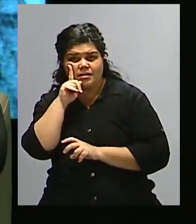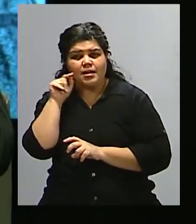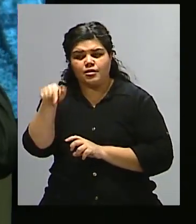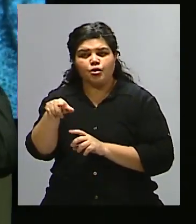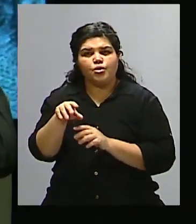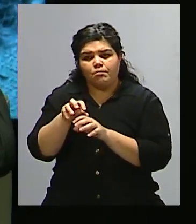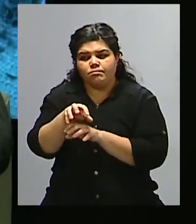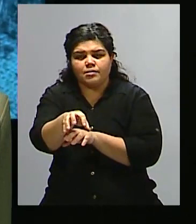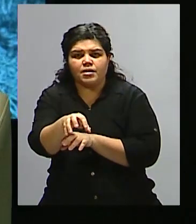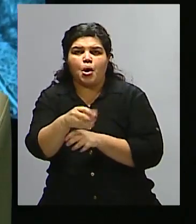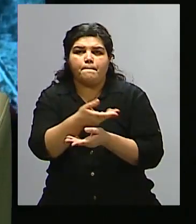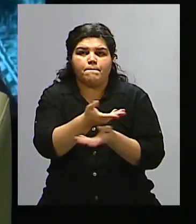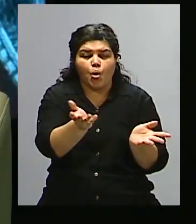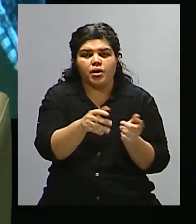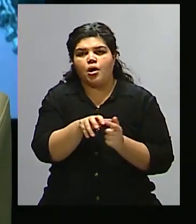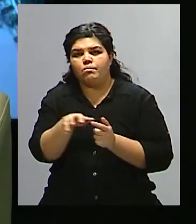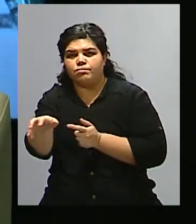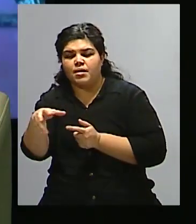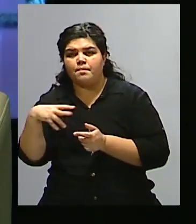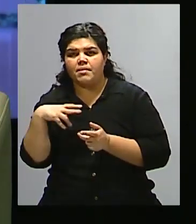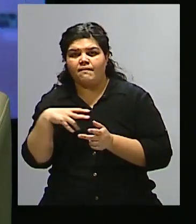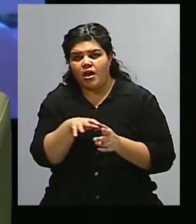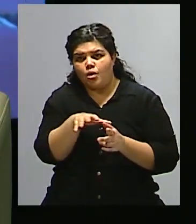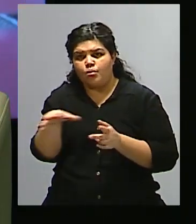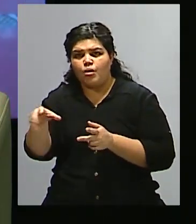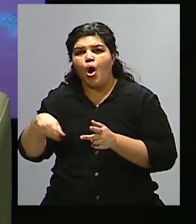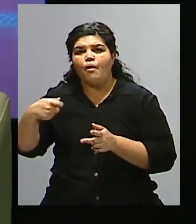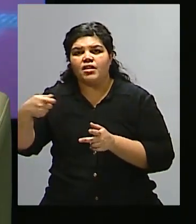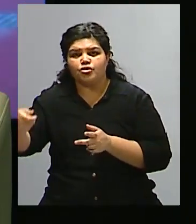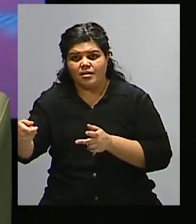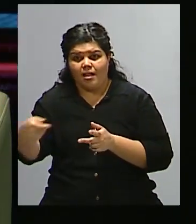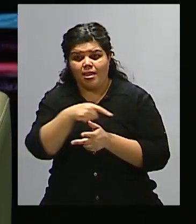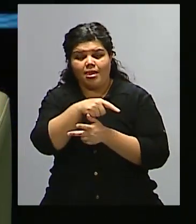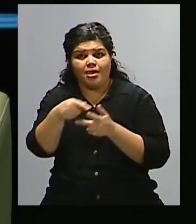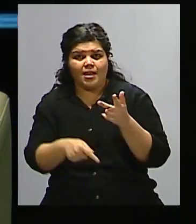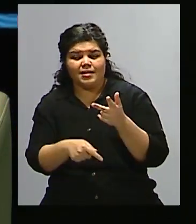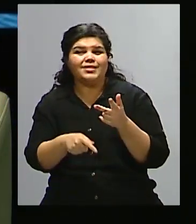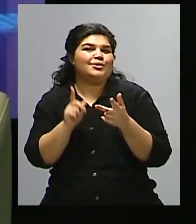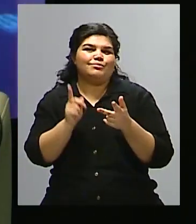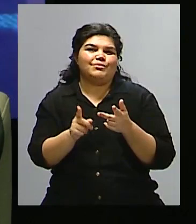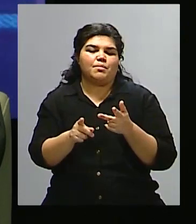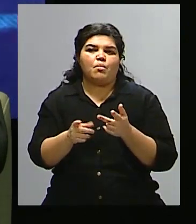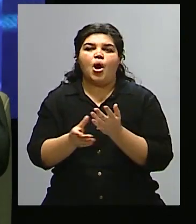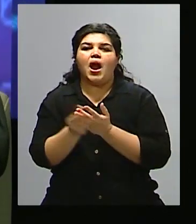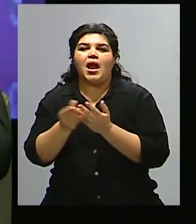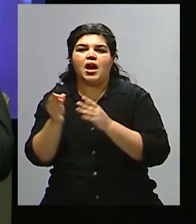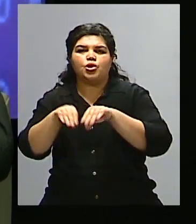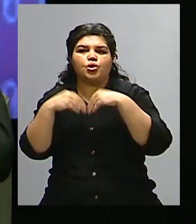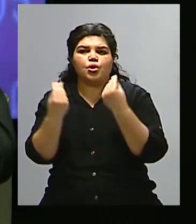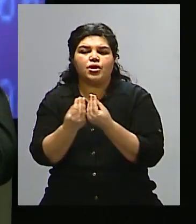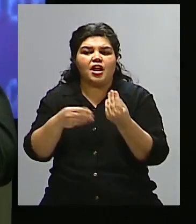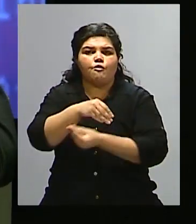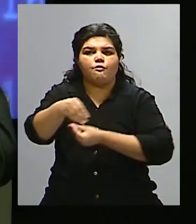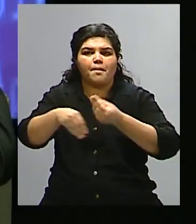financiar el sector público, el sector privado y la seguridad social, los gastos de bolsillo de las familias, porque las personas, los